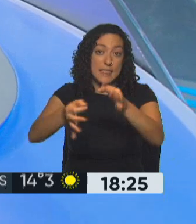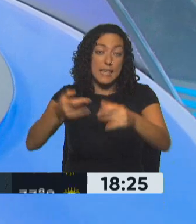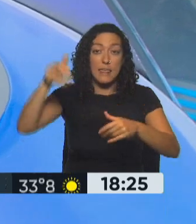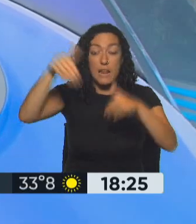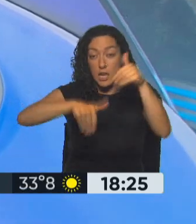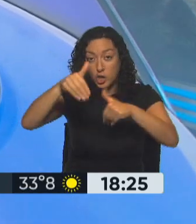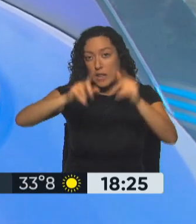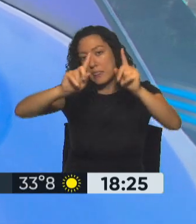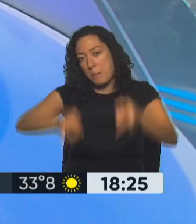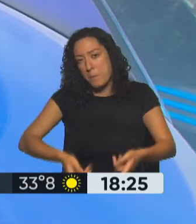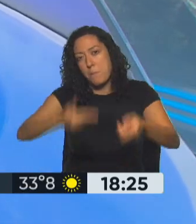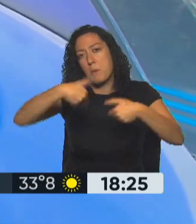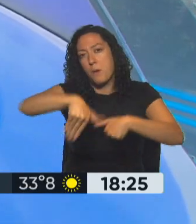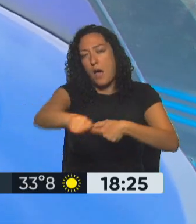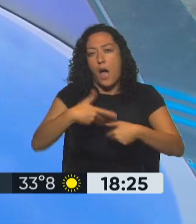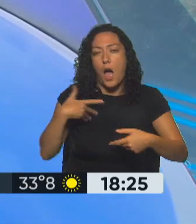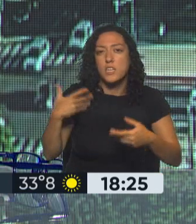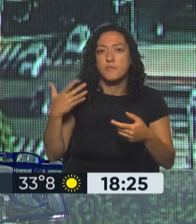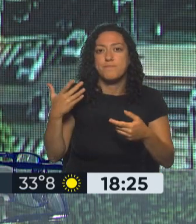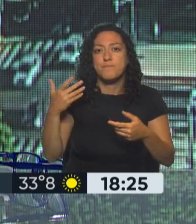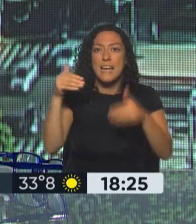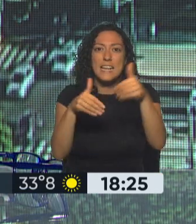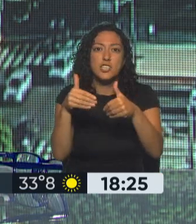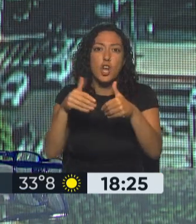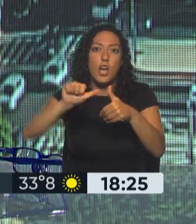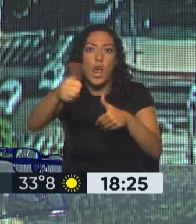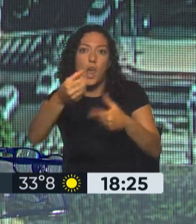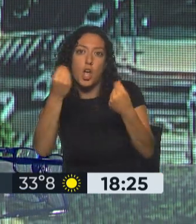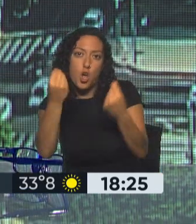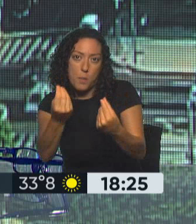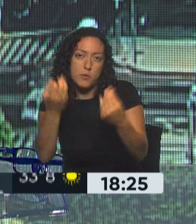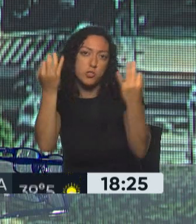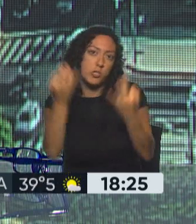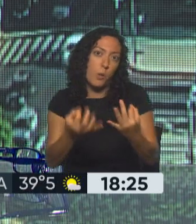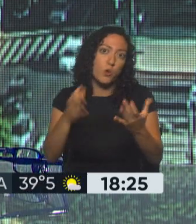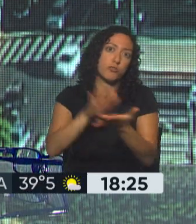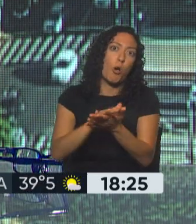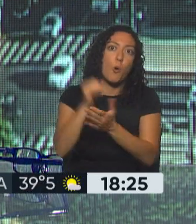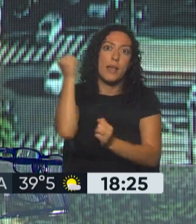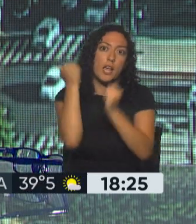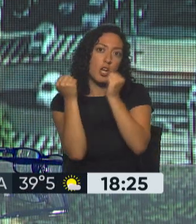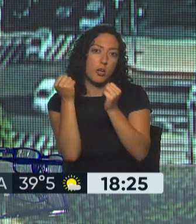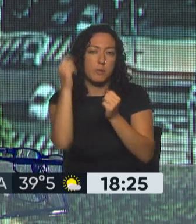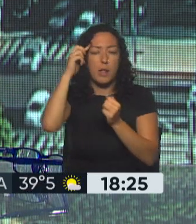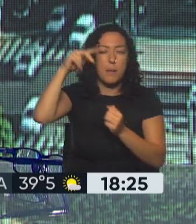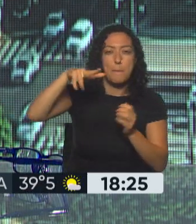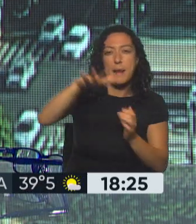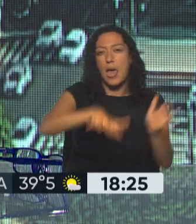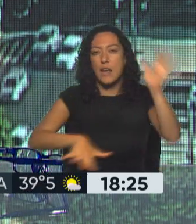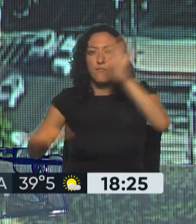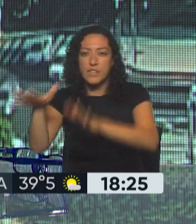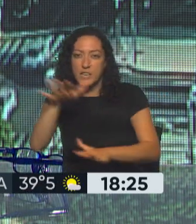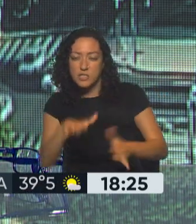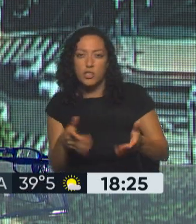también se va a discutir cómo se llegan a esas elecciones y temas que seguramente desde el punto de vista electoral se están pensando, se está especulando,